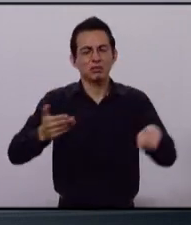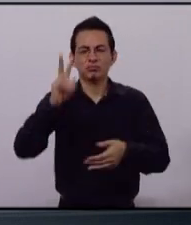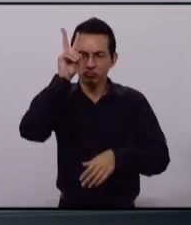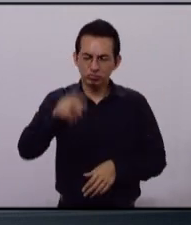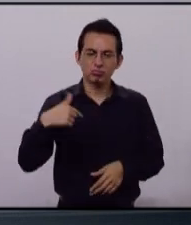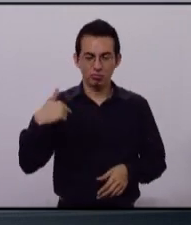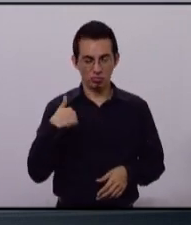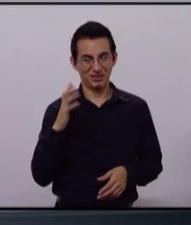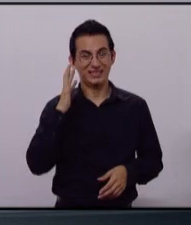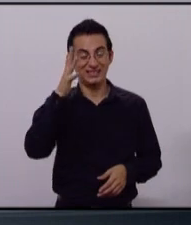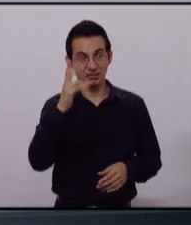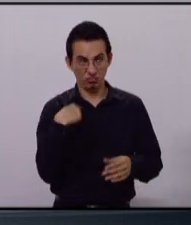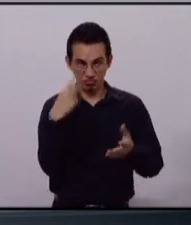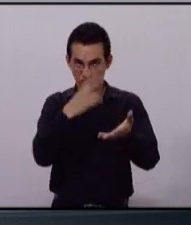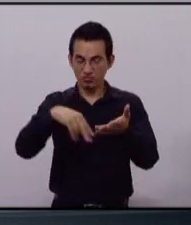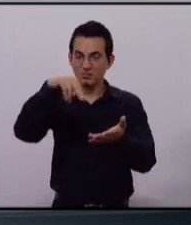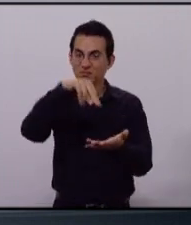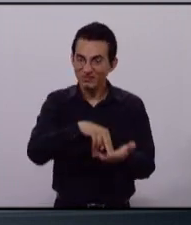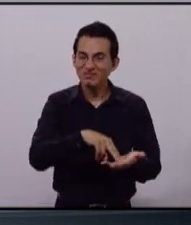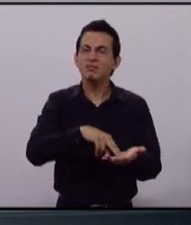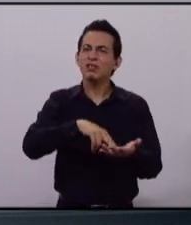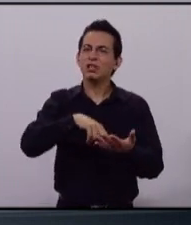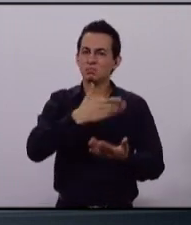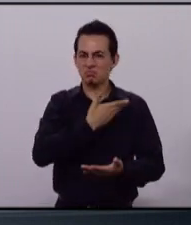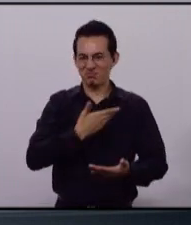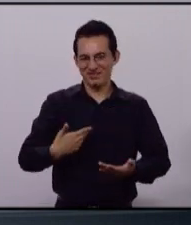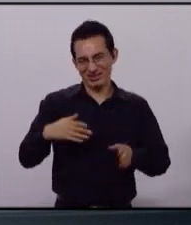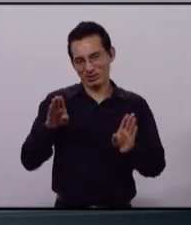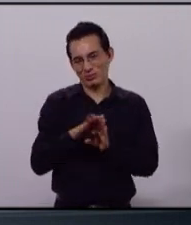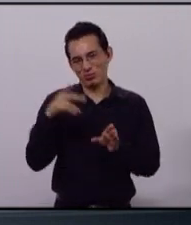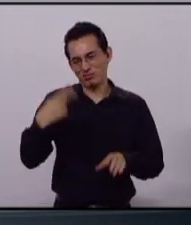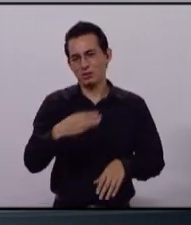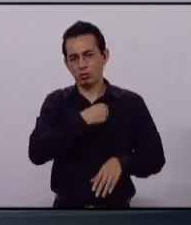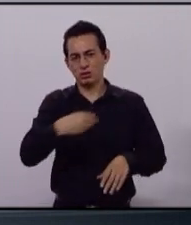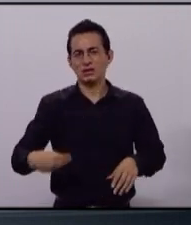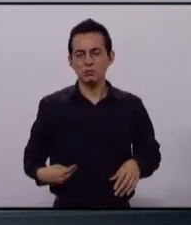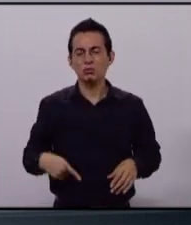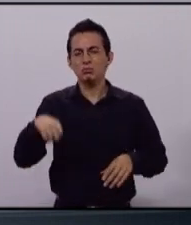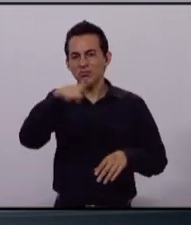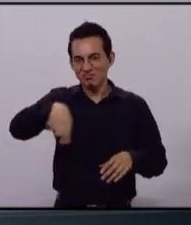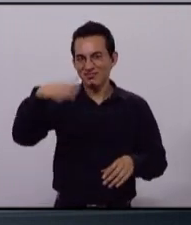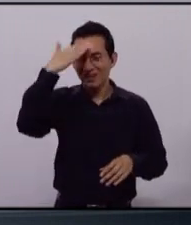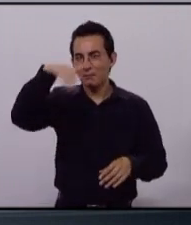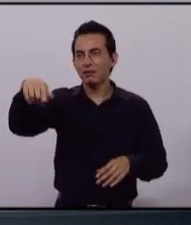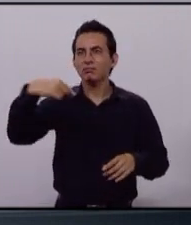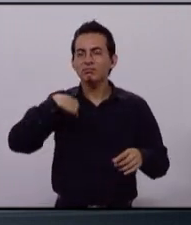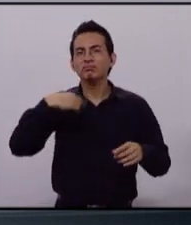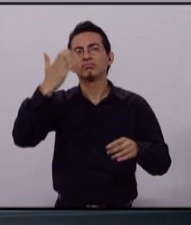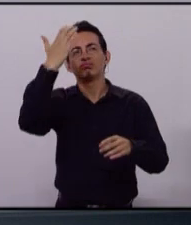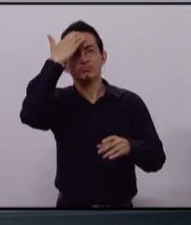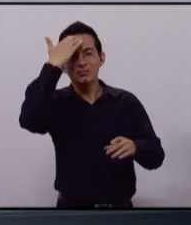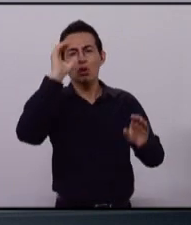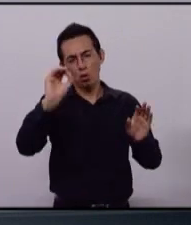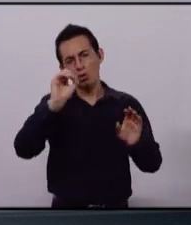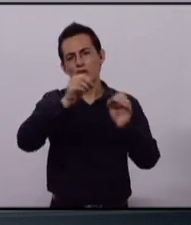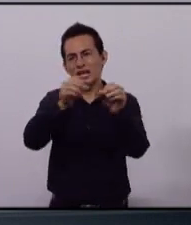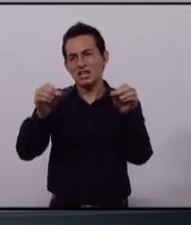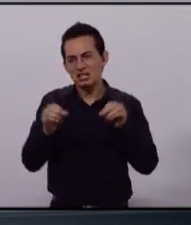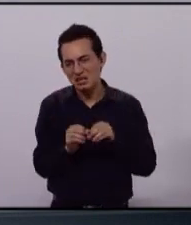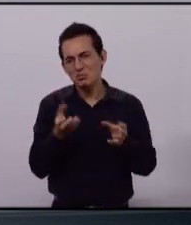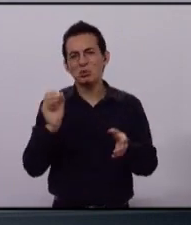actuar en la vida pública no solo ha sido avalada por quienes me conocen, también por organismos empresariales,